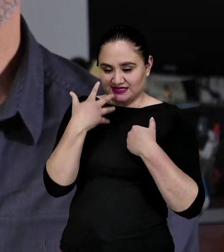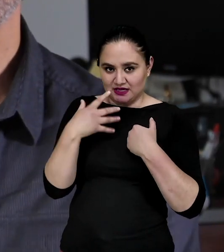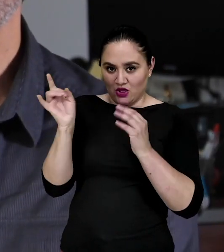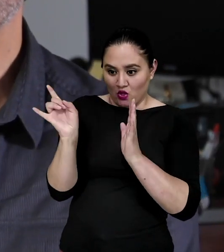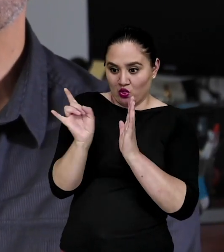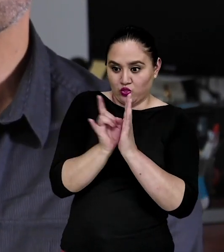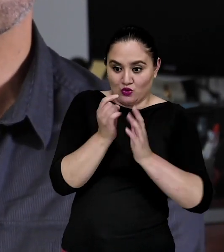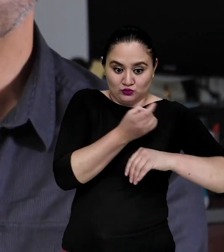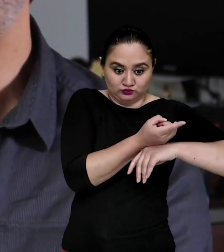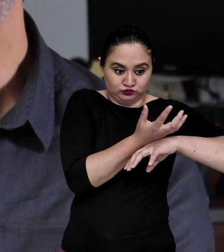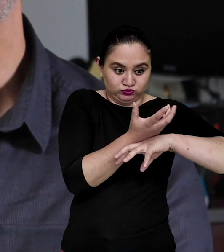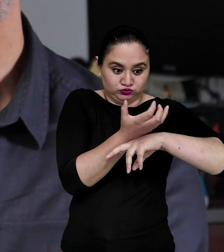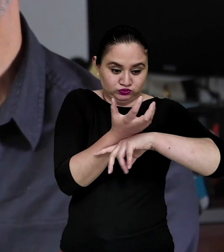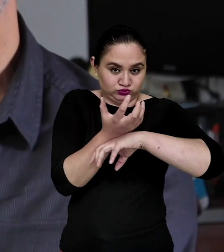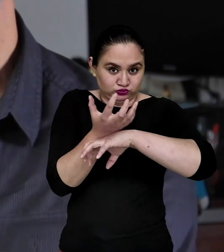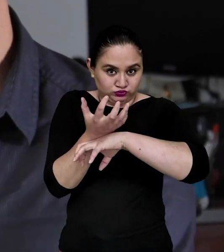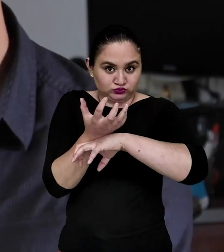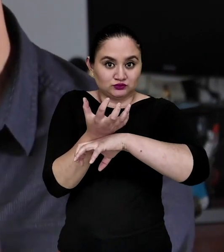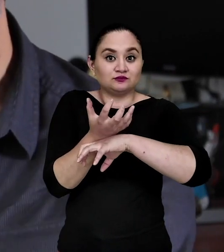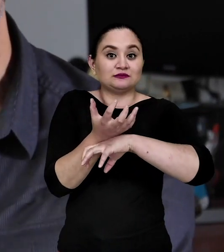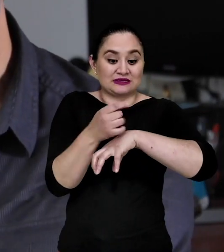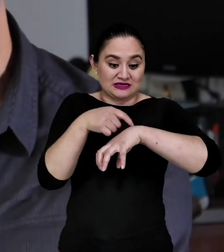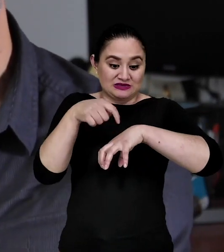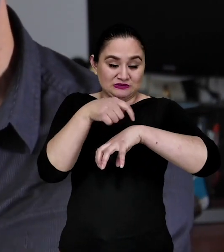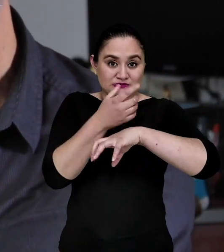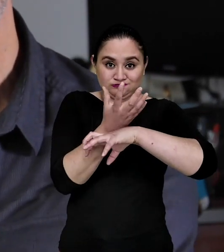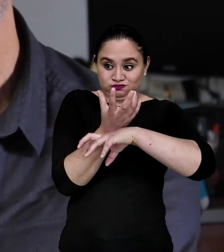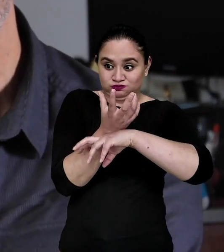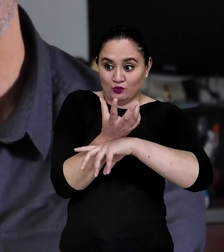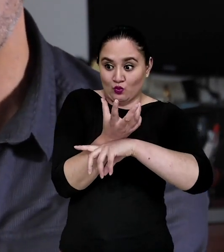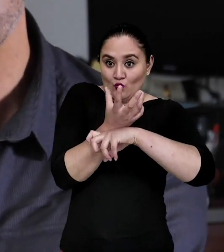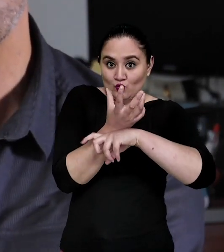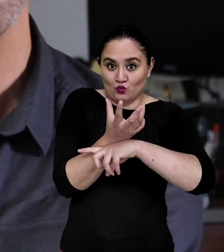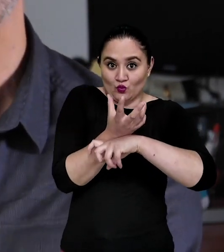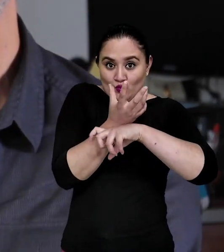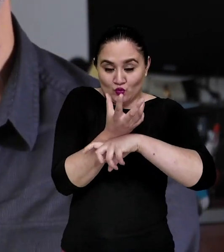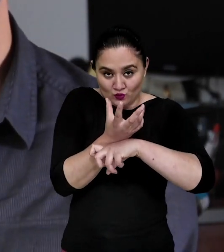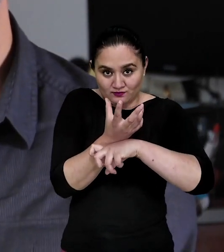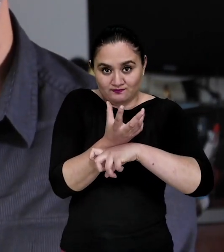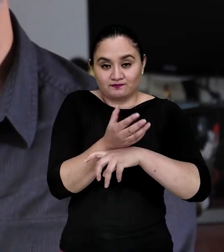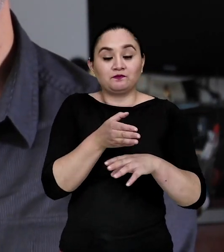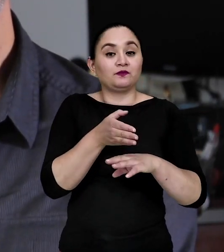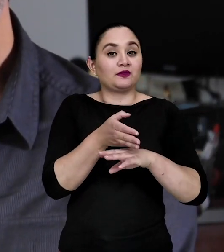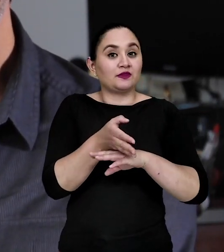estas es, se pasa al intestino de este insecto una vez que le chupa la sangre,